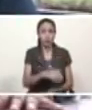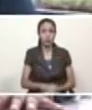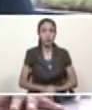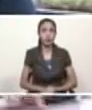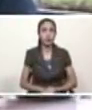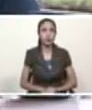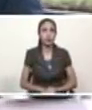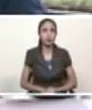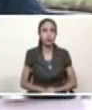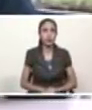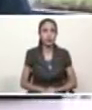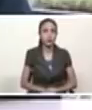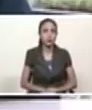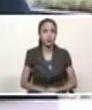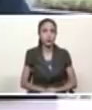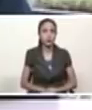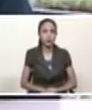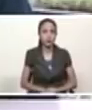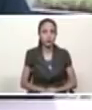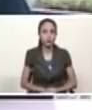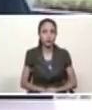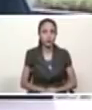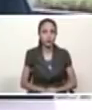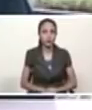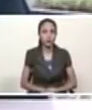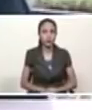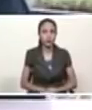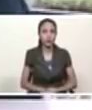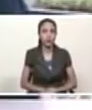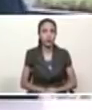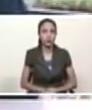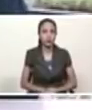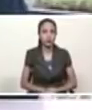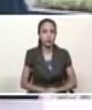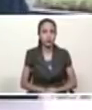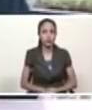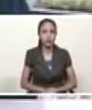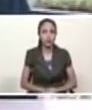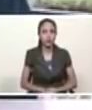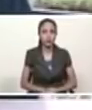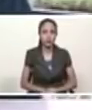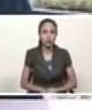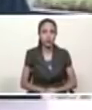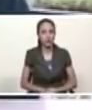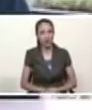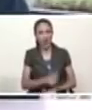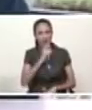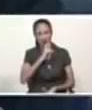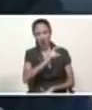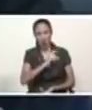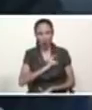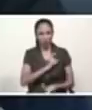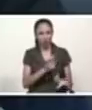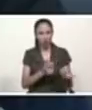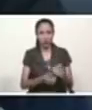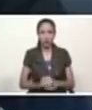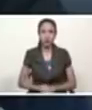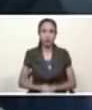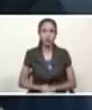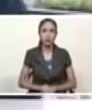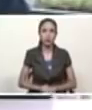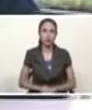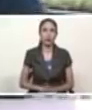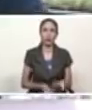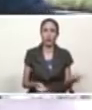tratando de reposicionar sus amenazas tratando de reposicionar su odio no,